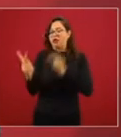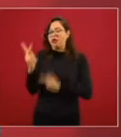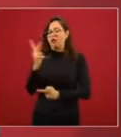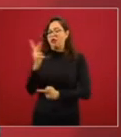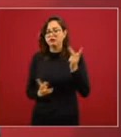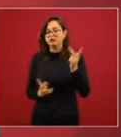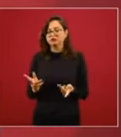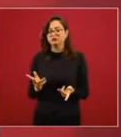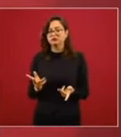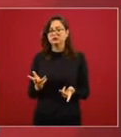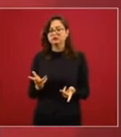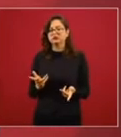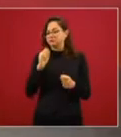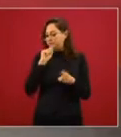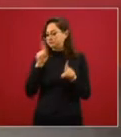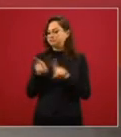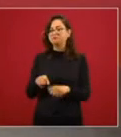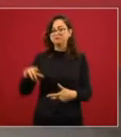de América